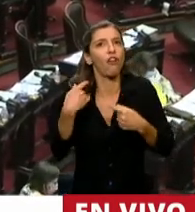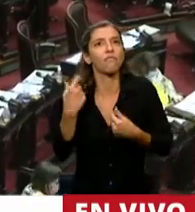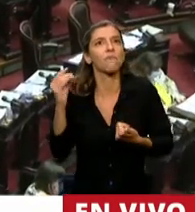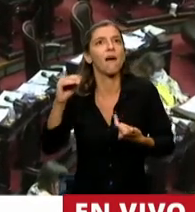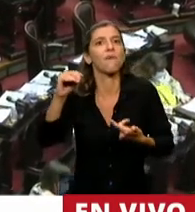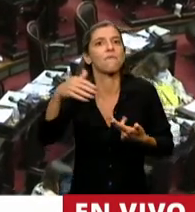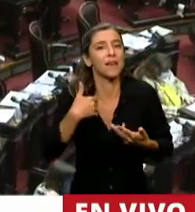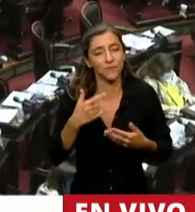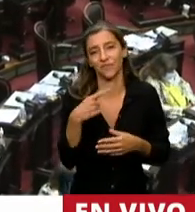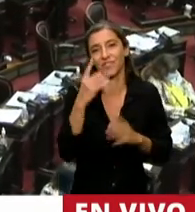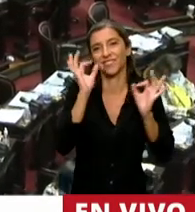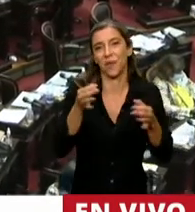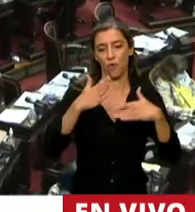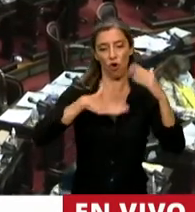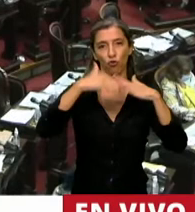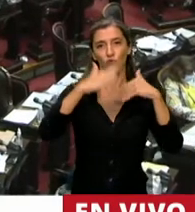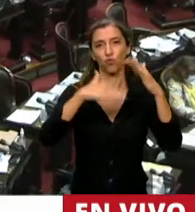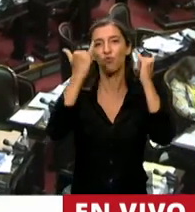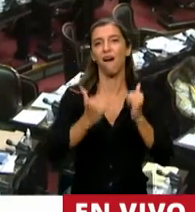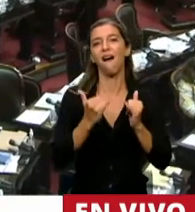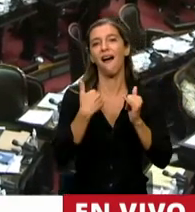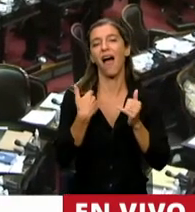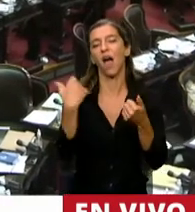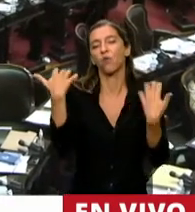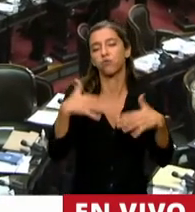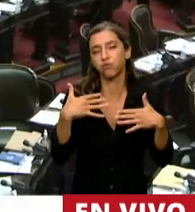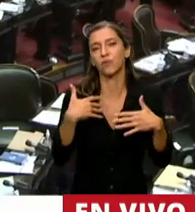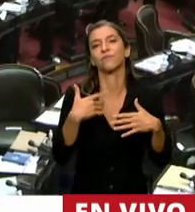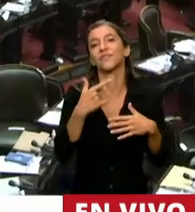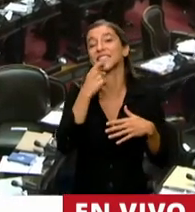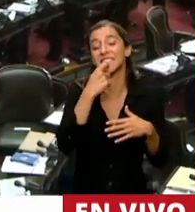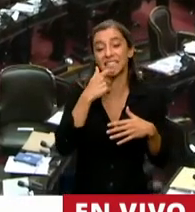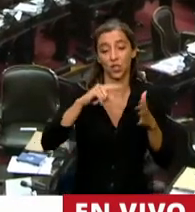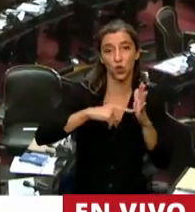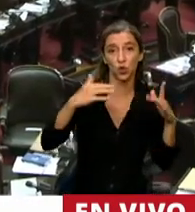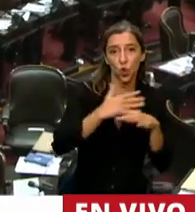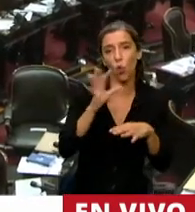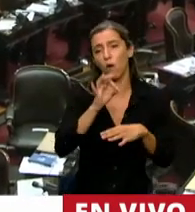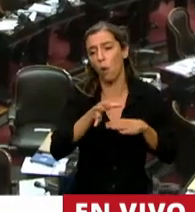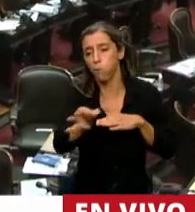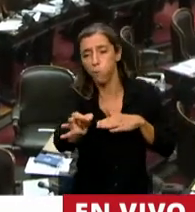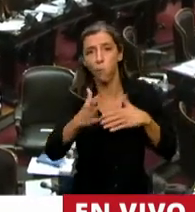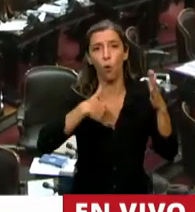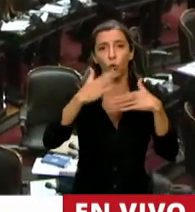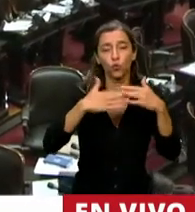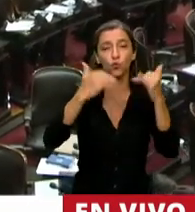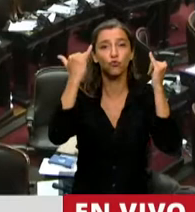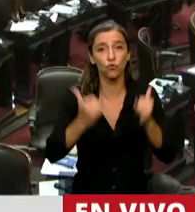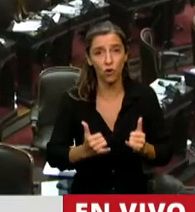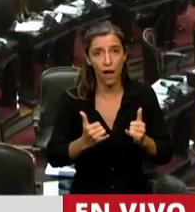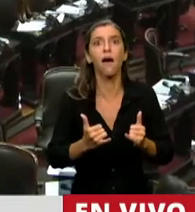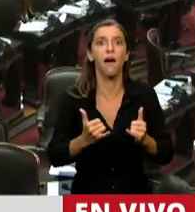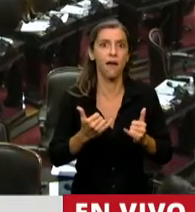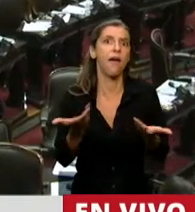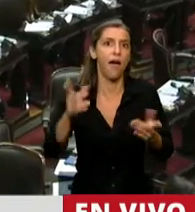el tema de la construcción. Cuando hay construcción en una ciudad, en un pueblo, trabaja el